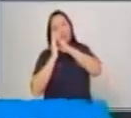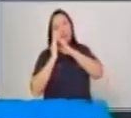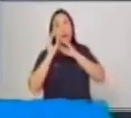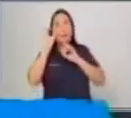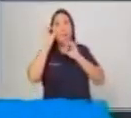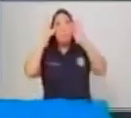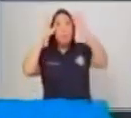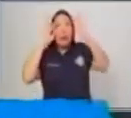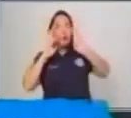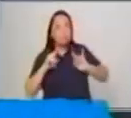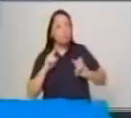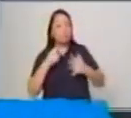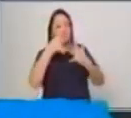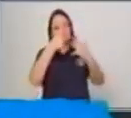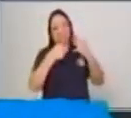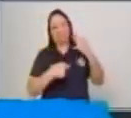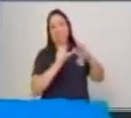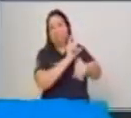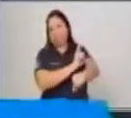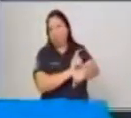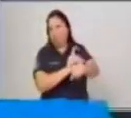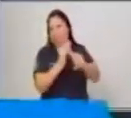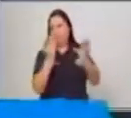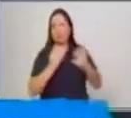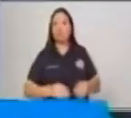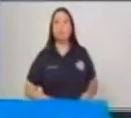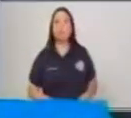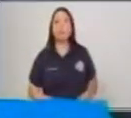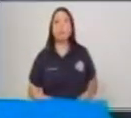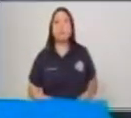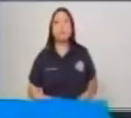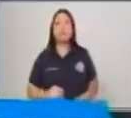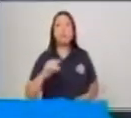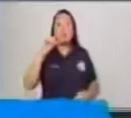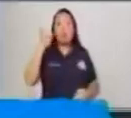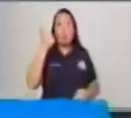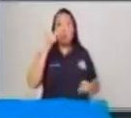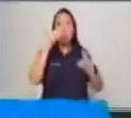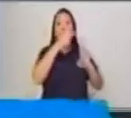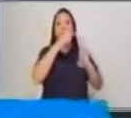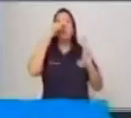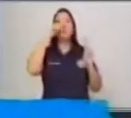Muy bien, ok. Vamos entonces a otro tipo, que es la leyenda.